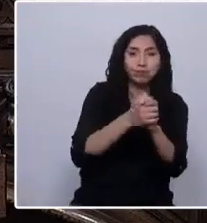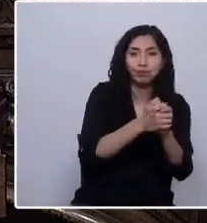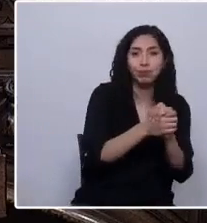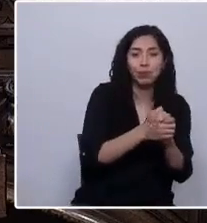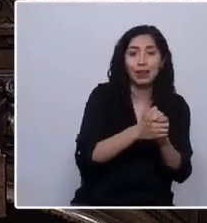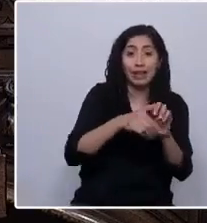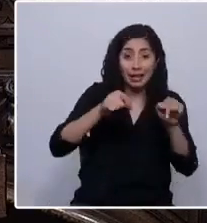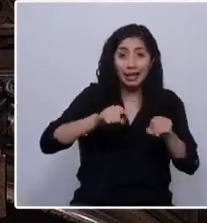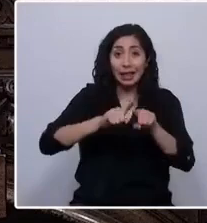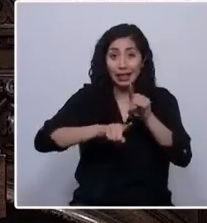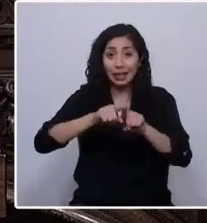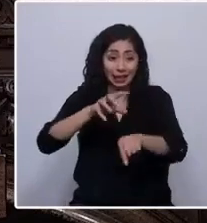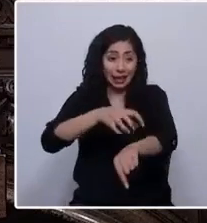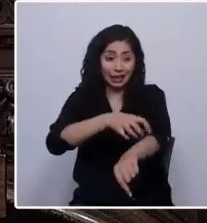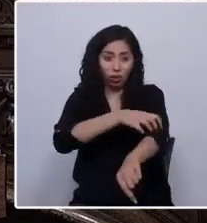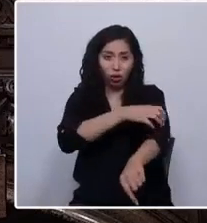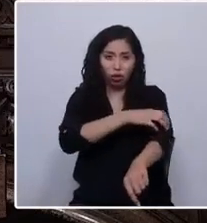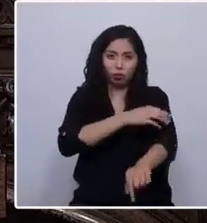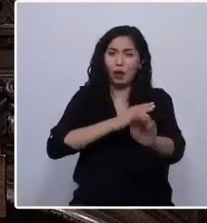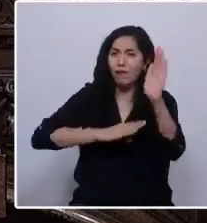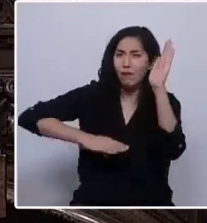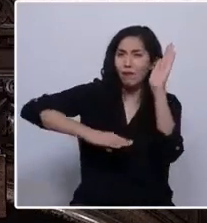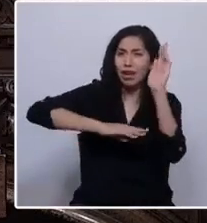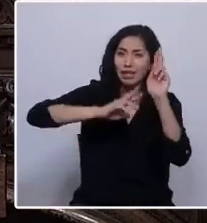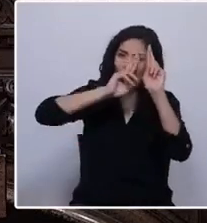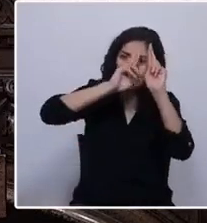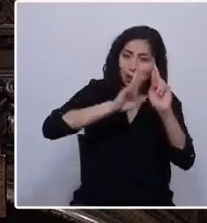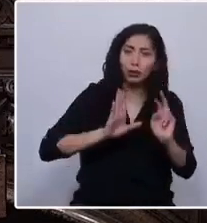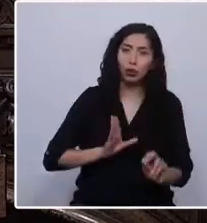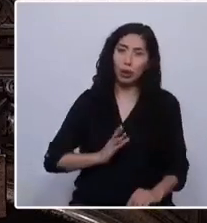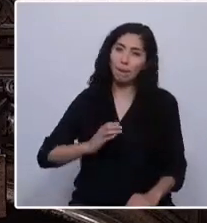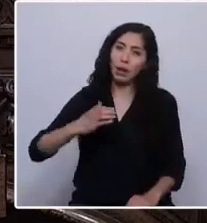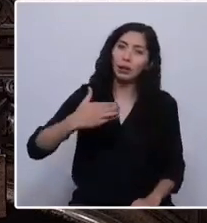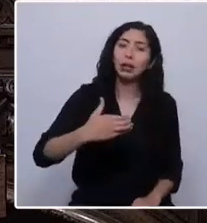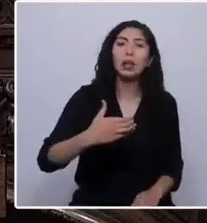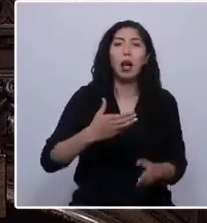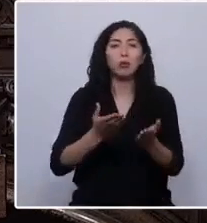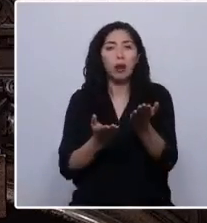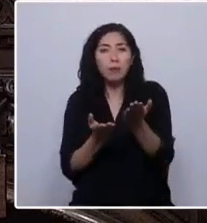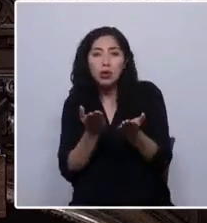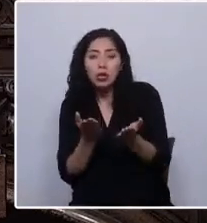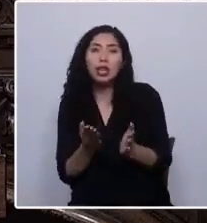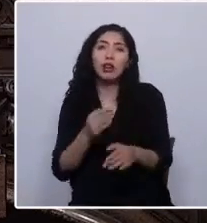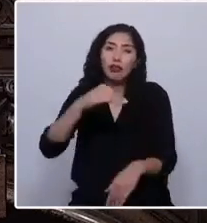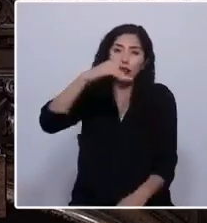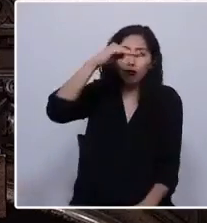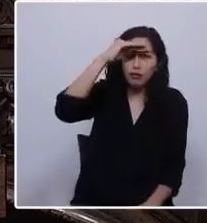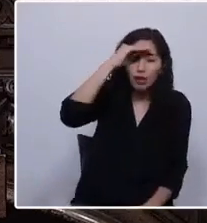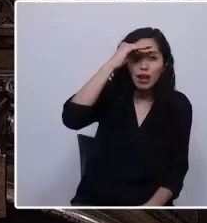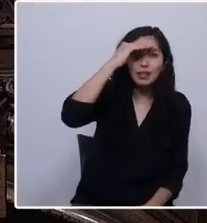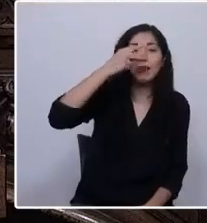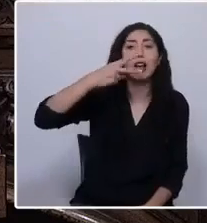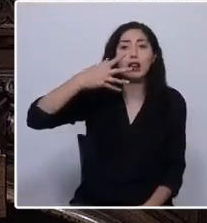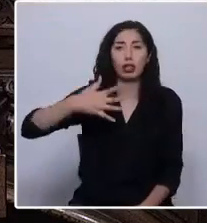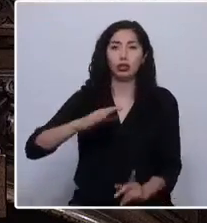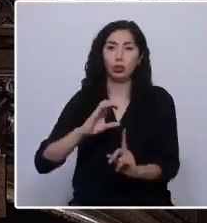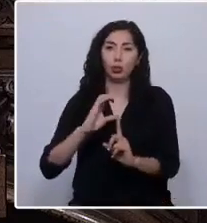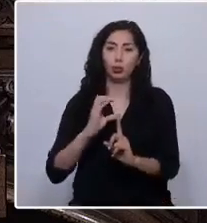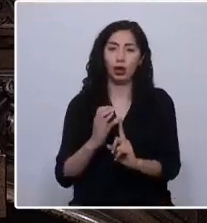basado en el respeto, en la empatía, en la armonía, en la confianza y la valoración cultural.